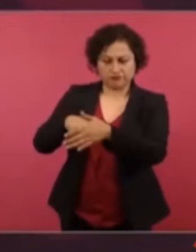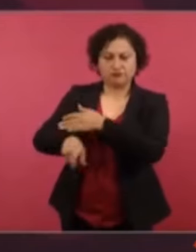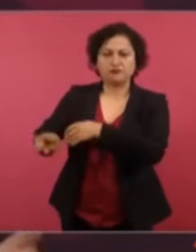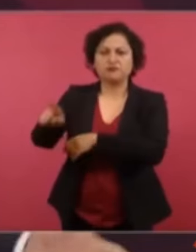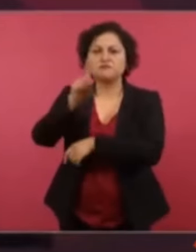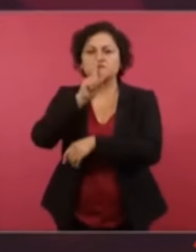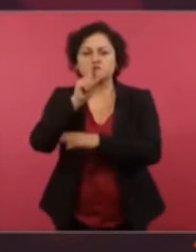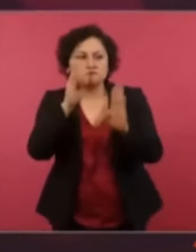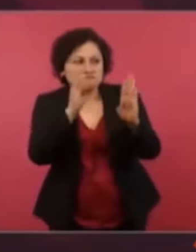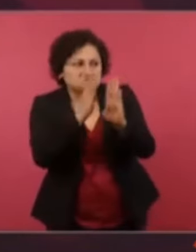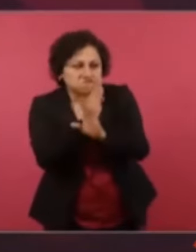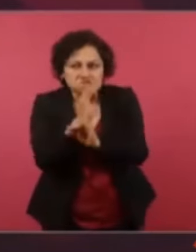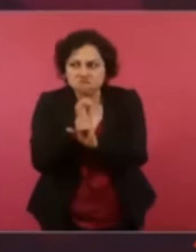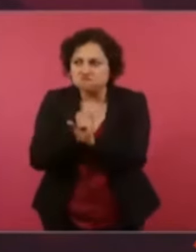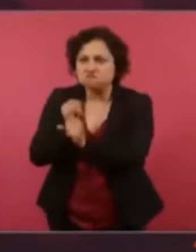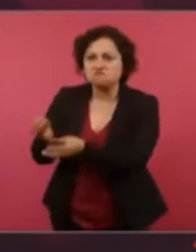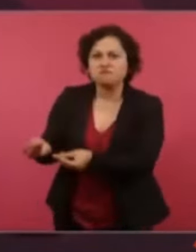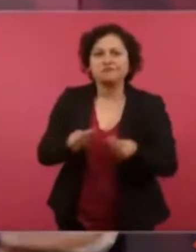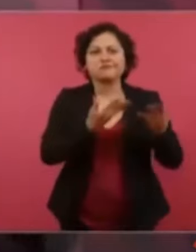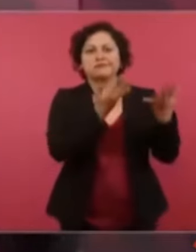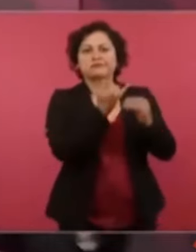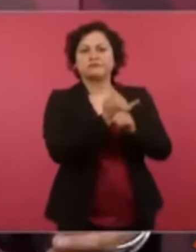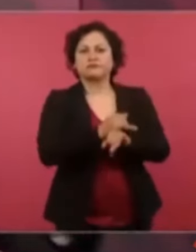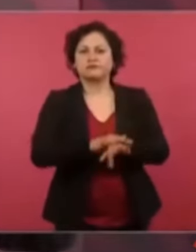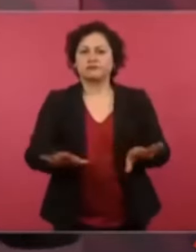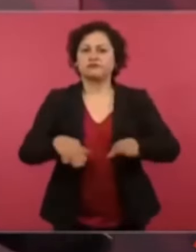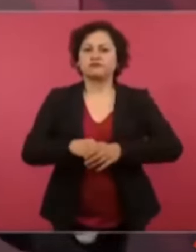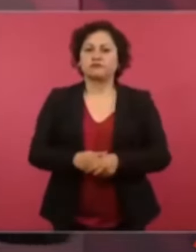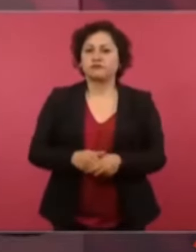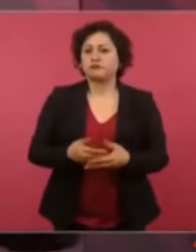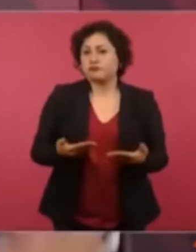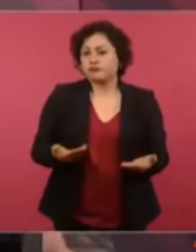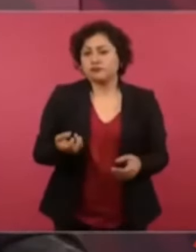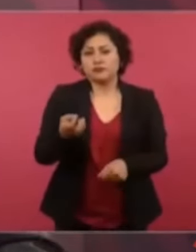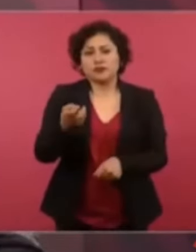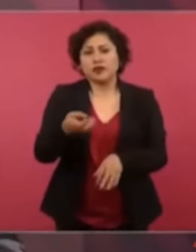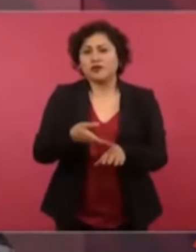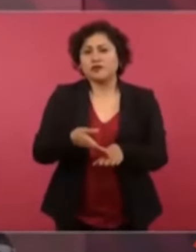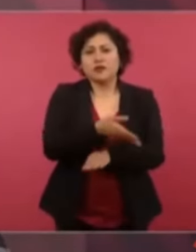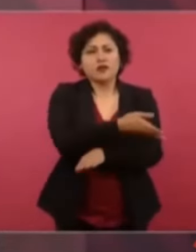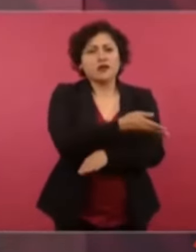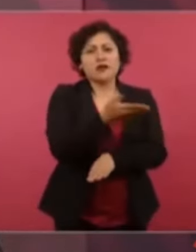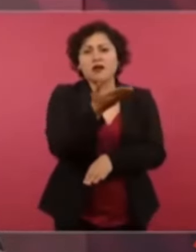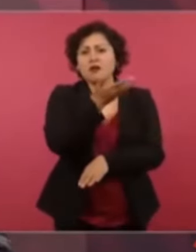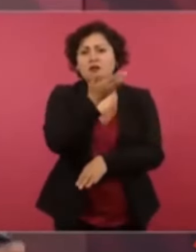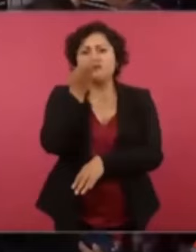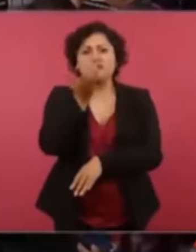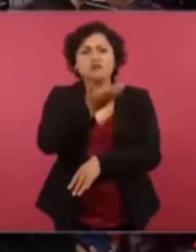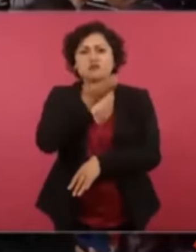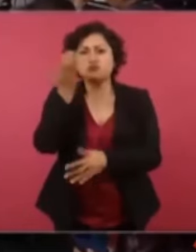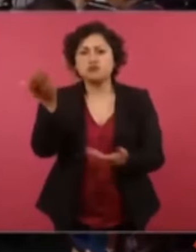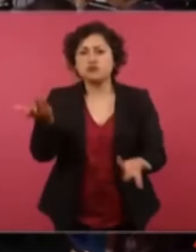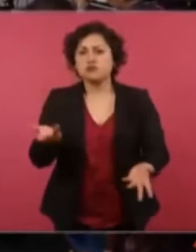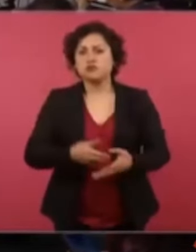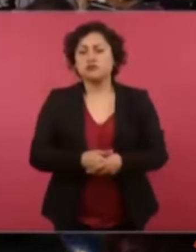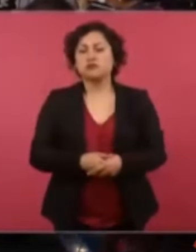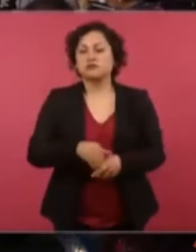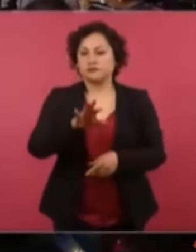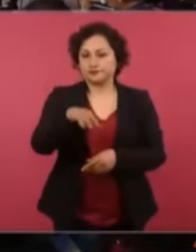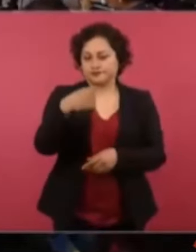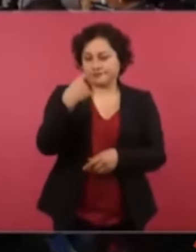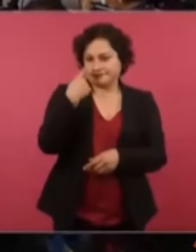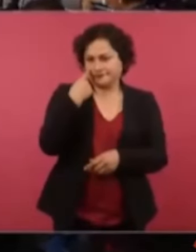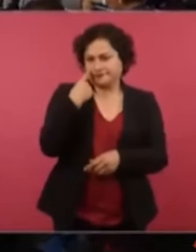Y eso fue lo que sucedió en los últimos tiempos. De repente, hace